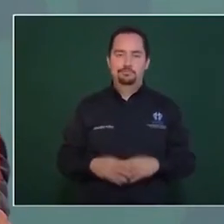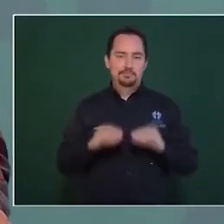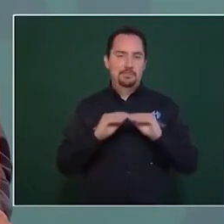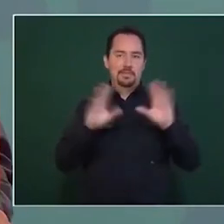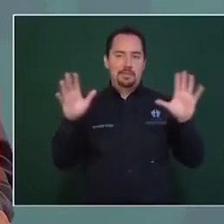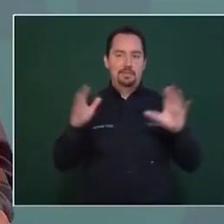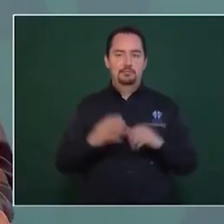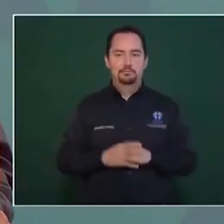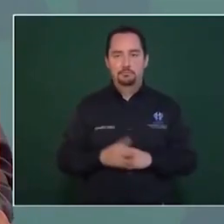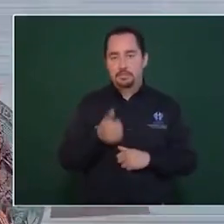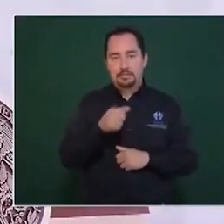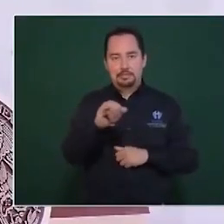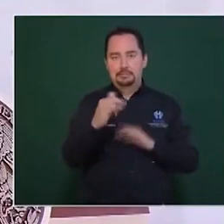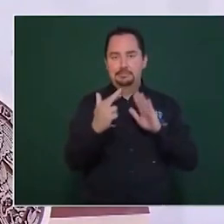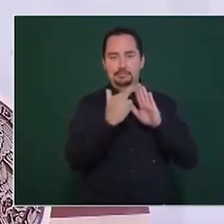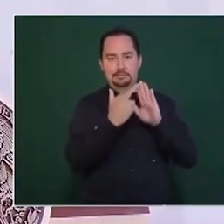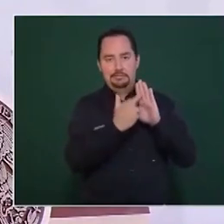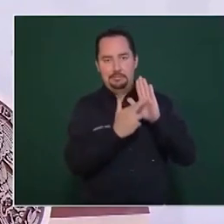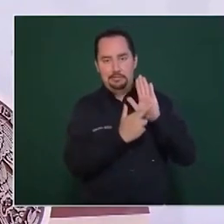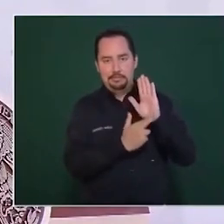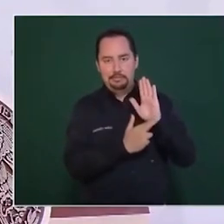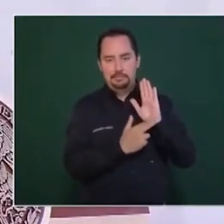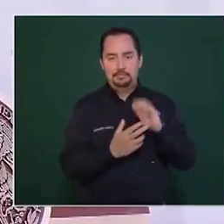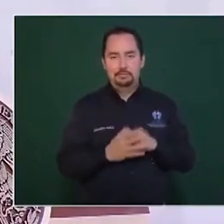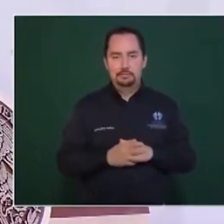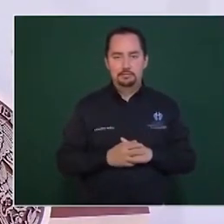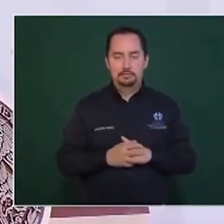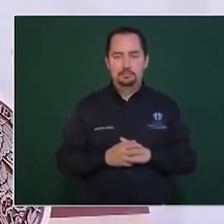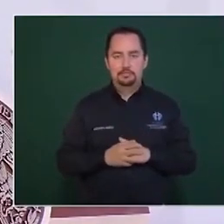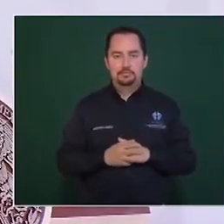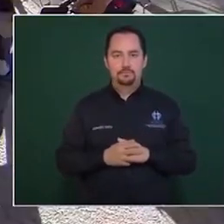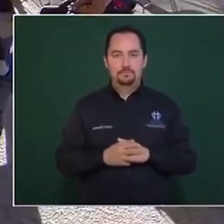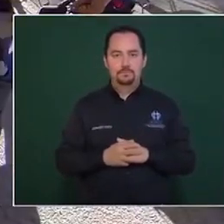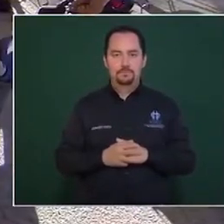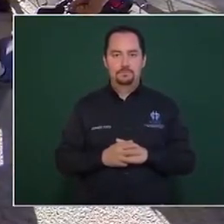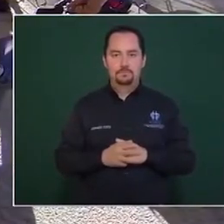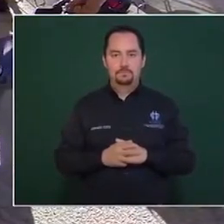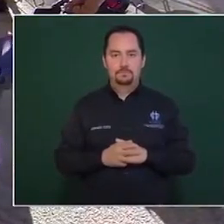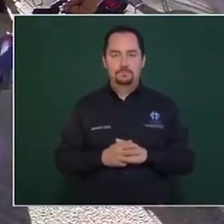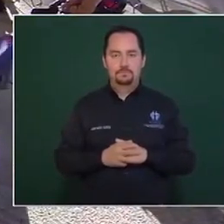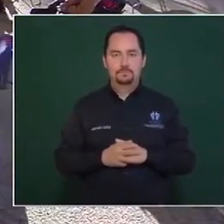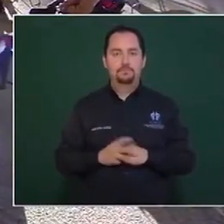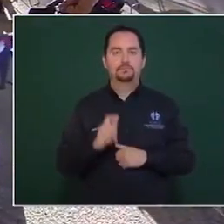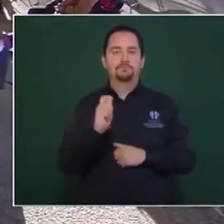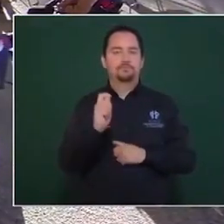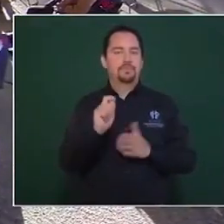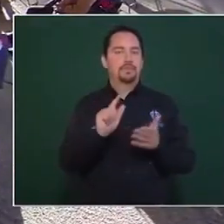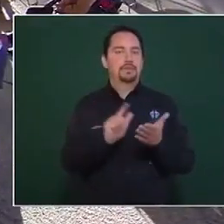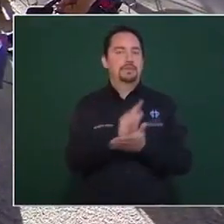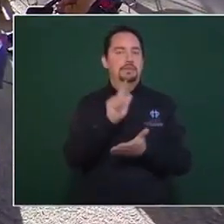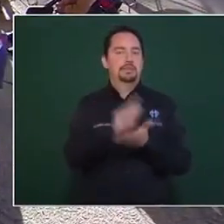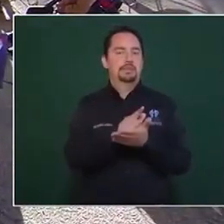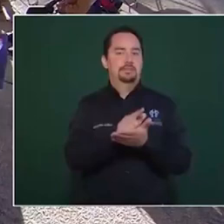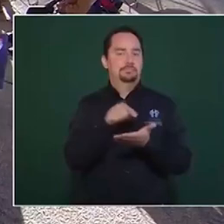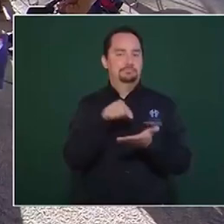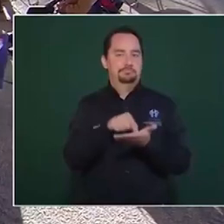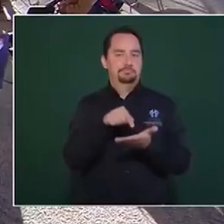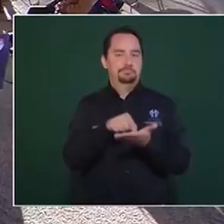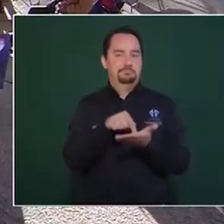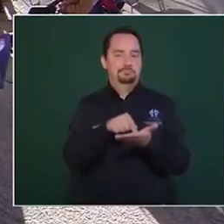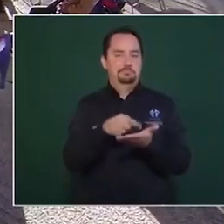esas eran las reglas y es legal porque